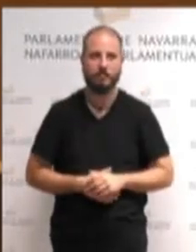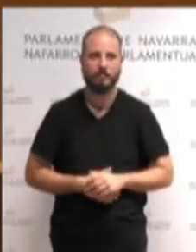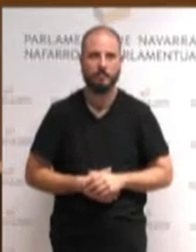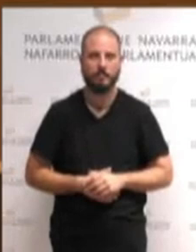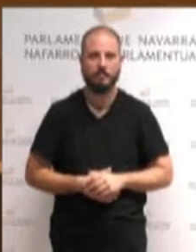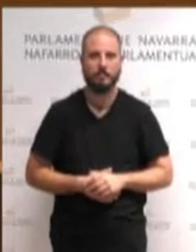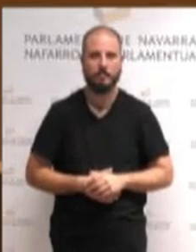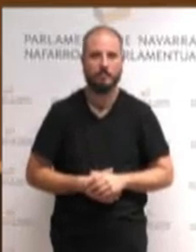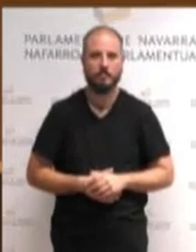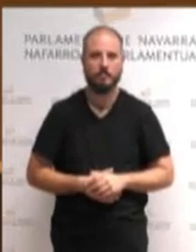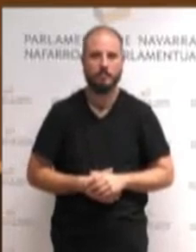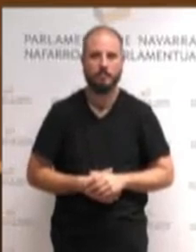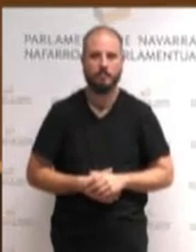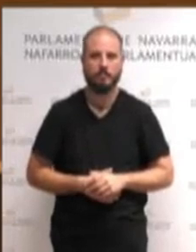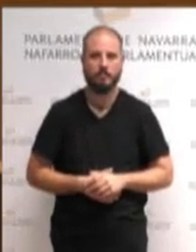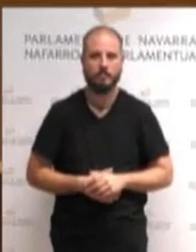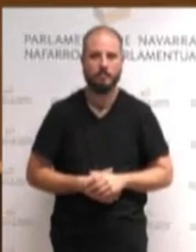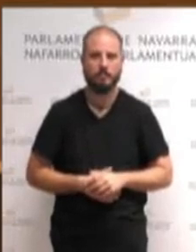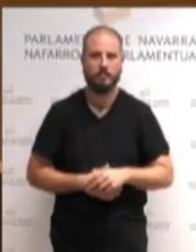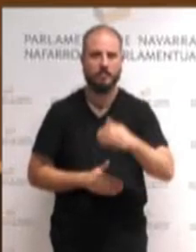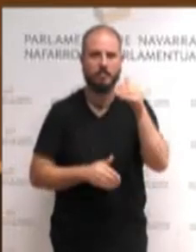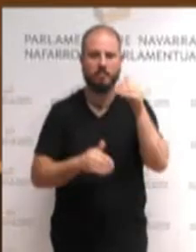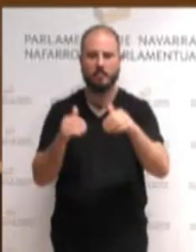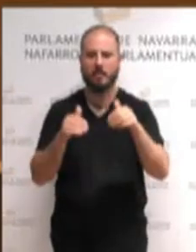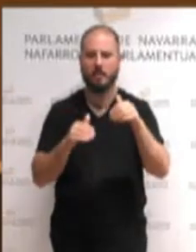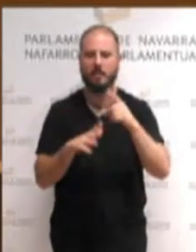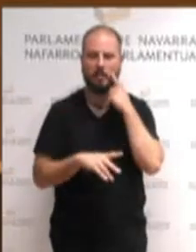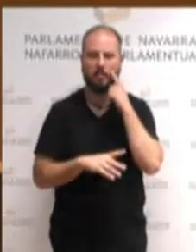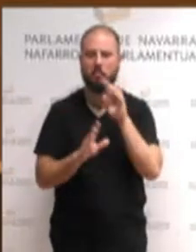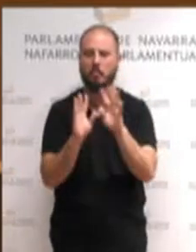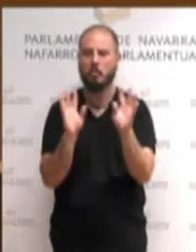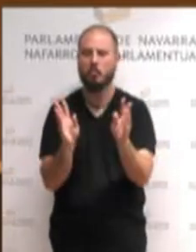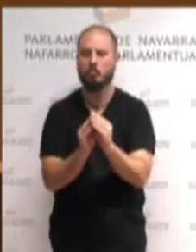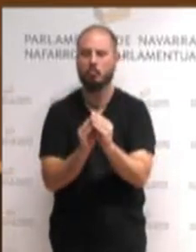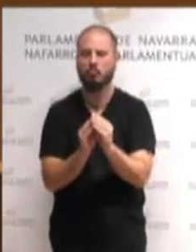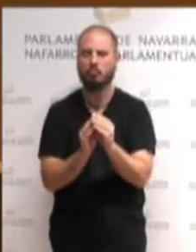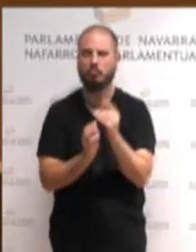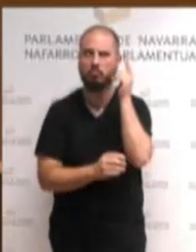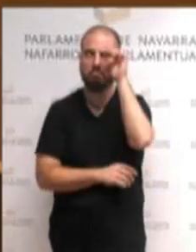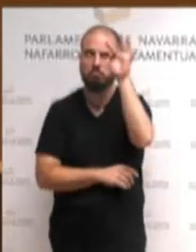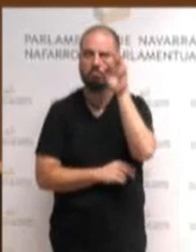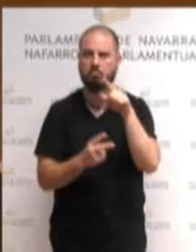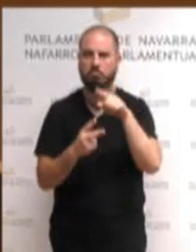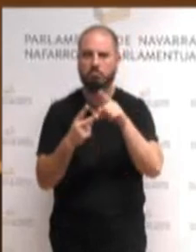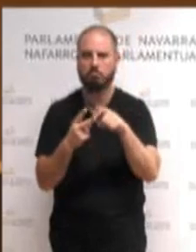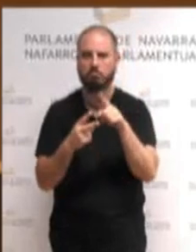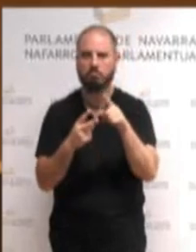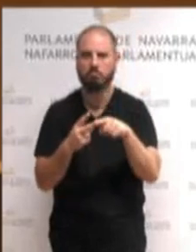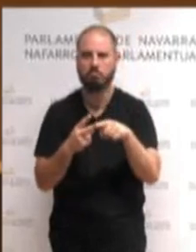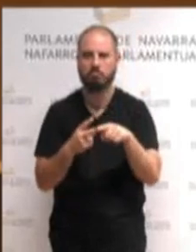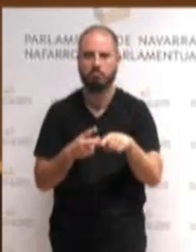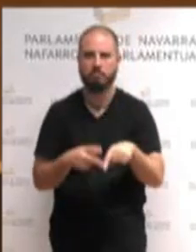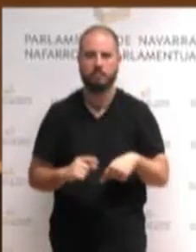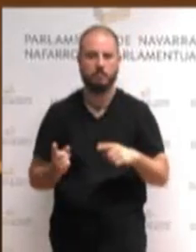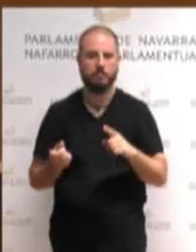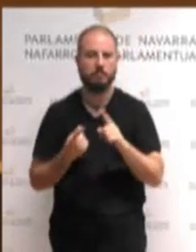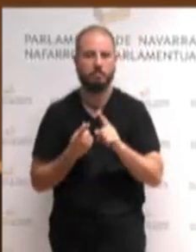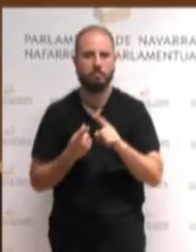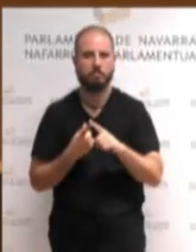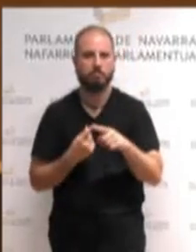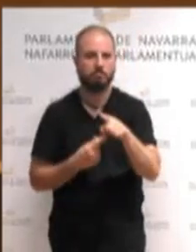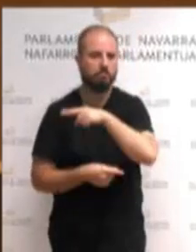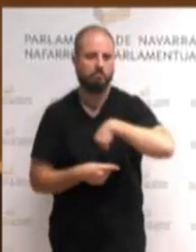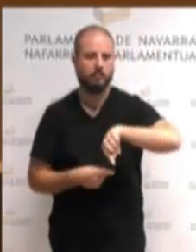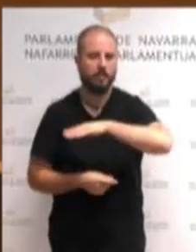Lehena, ezkerretik eta antifasismotik eraiki nahi dugula gure torkizuna.